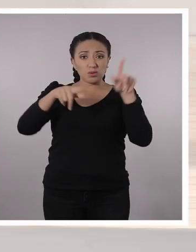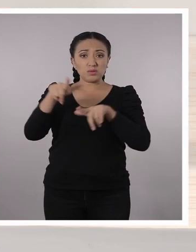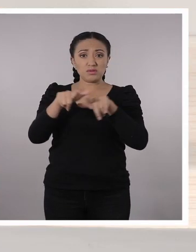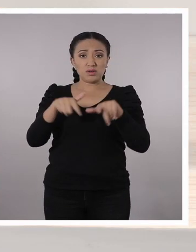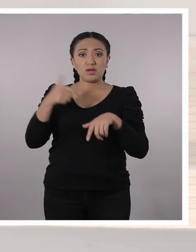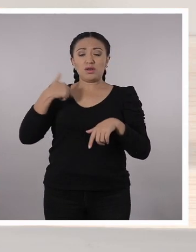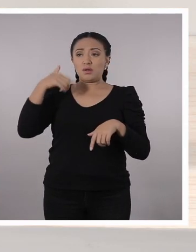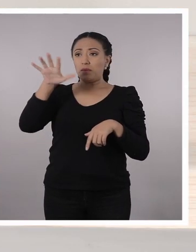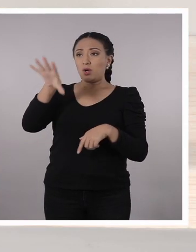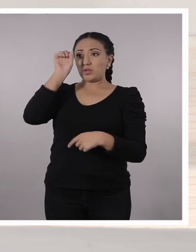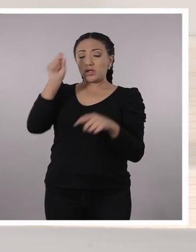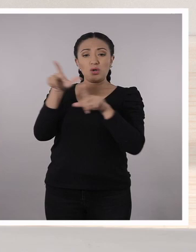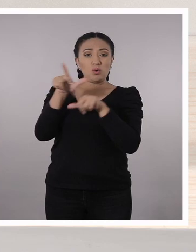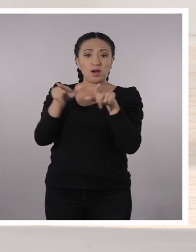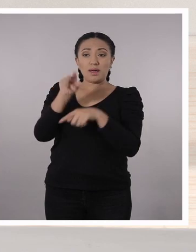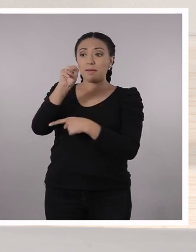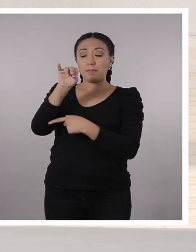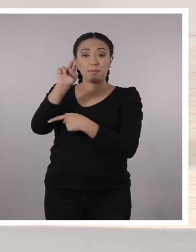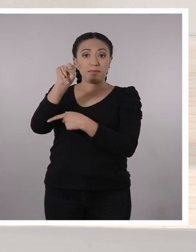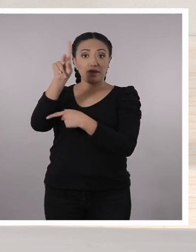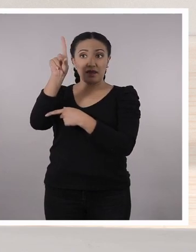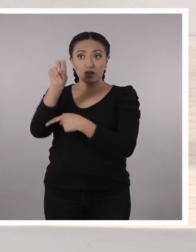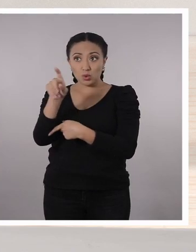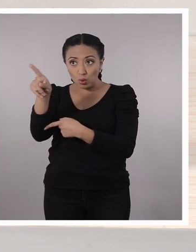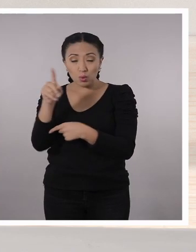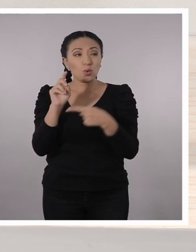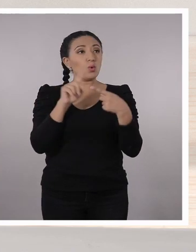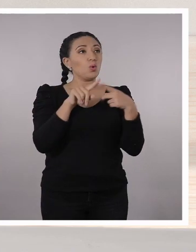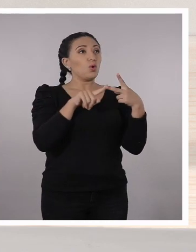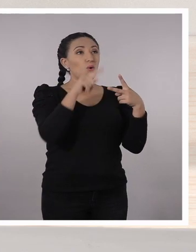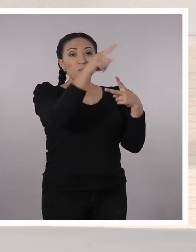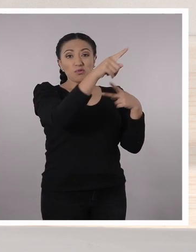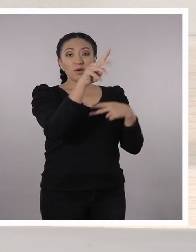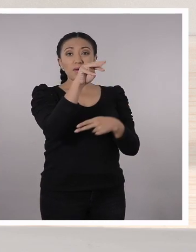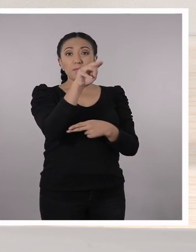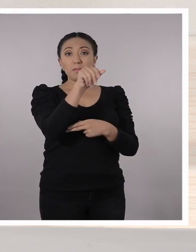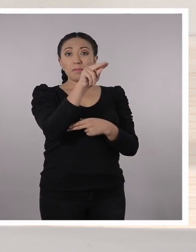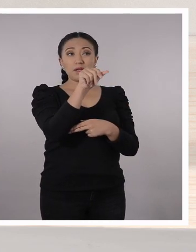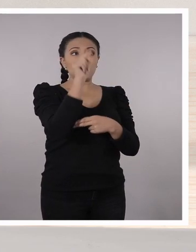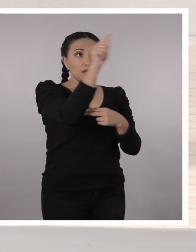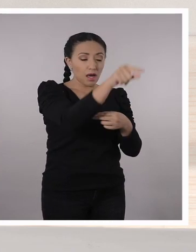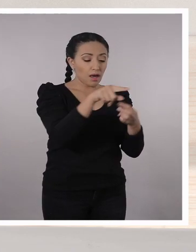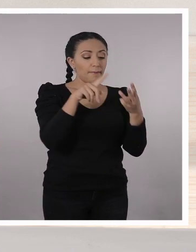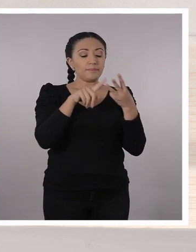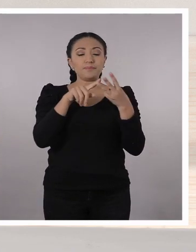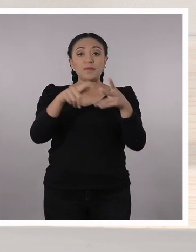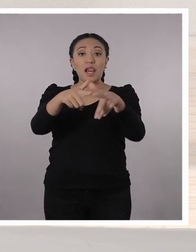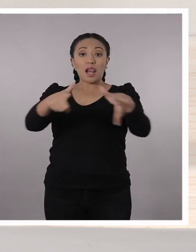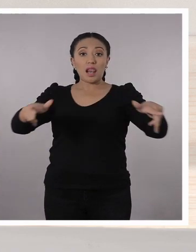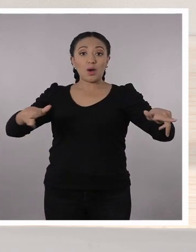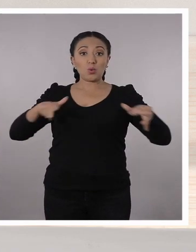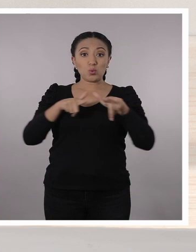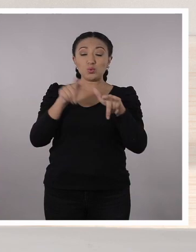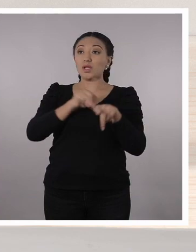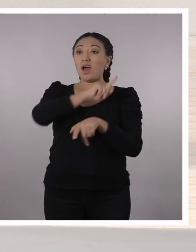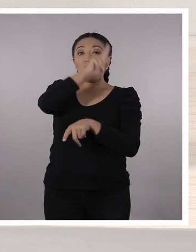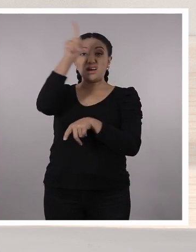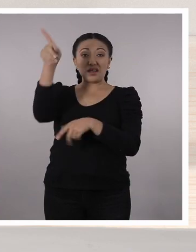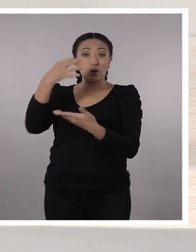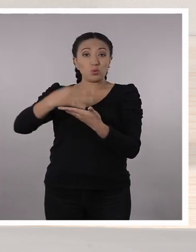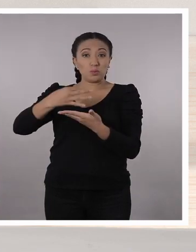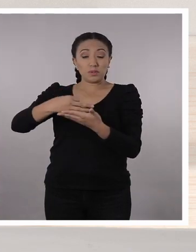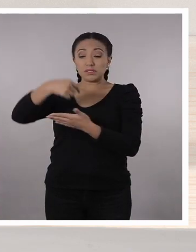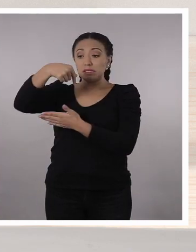encontré con fotos de Mindo. ¿O la vez que visité la maná? La laguna del Quilotoa es